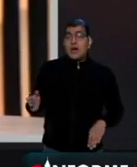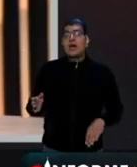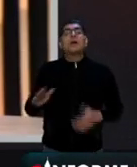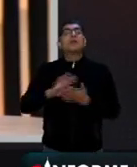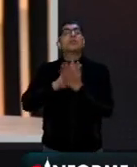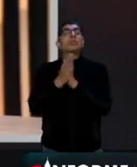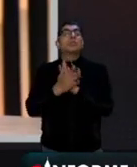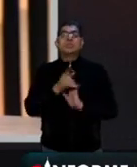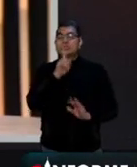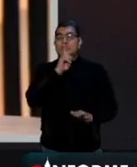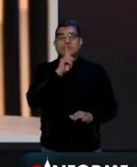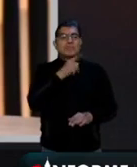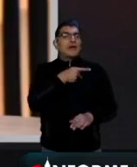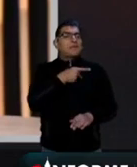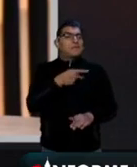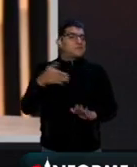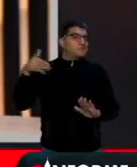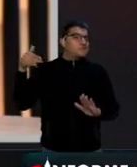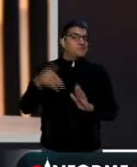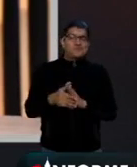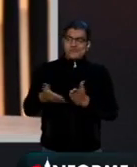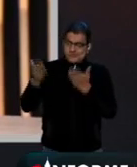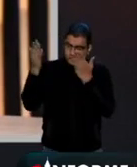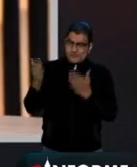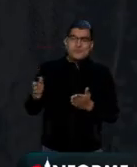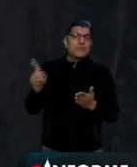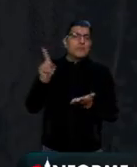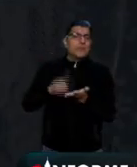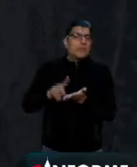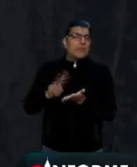empobrecía tu estado de...